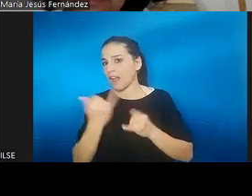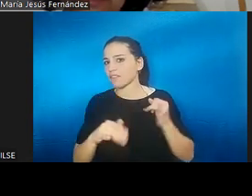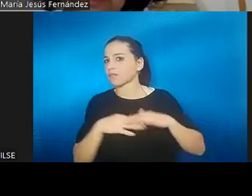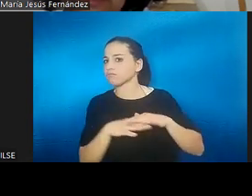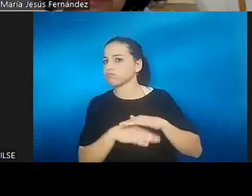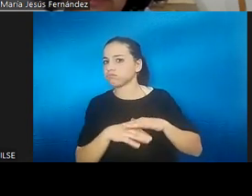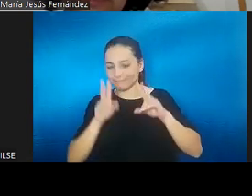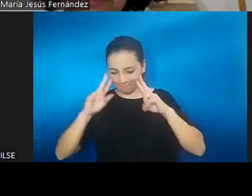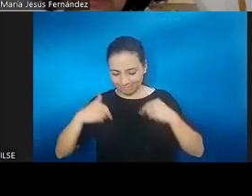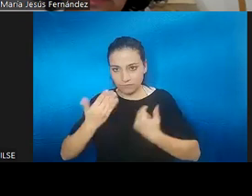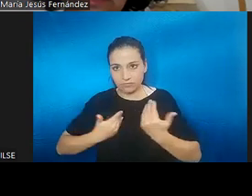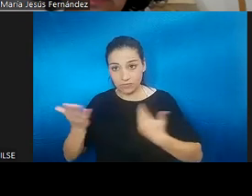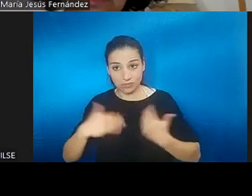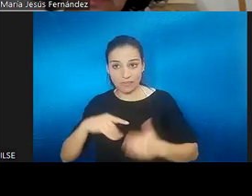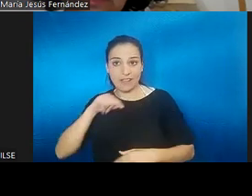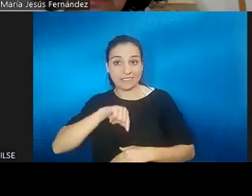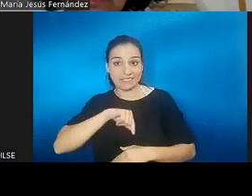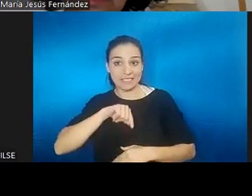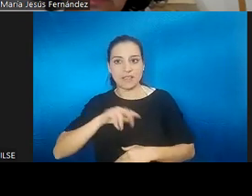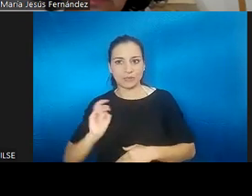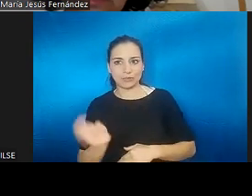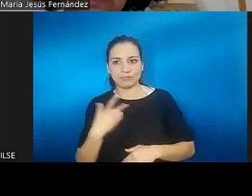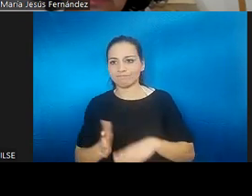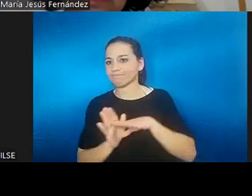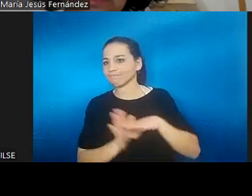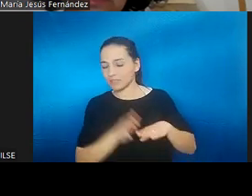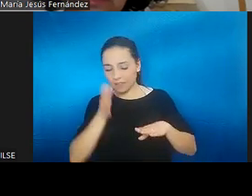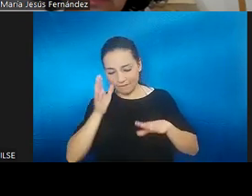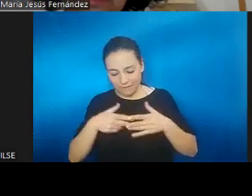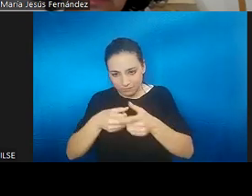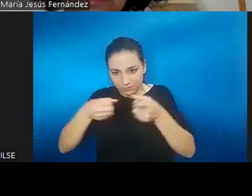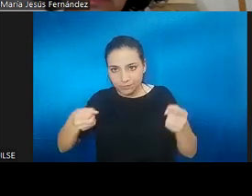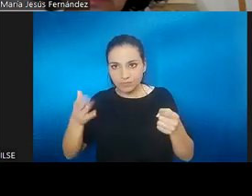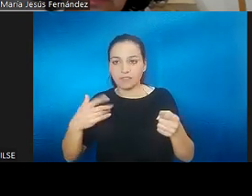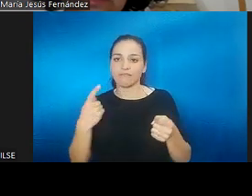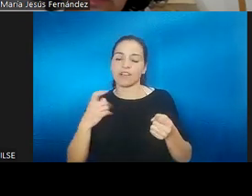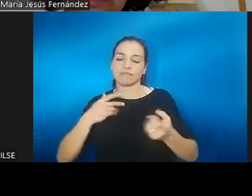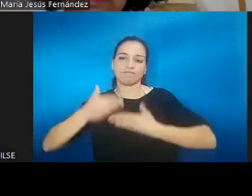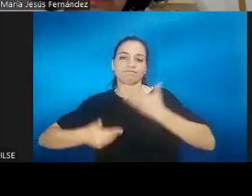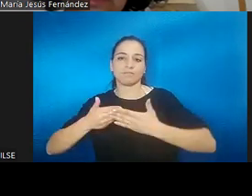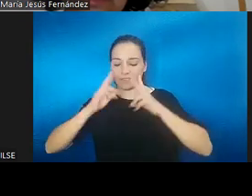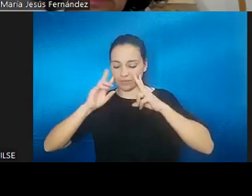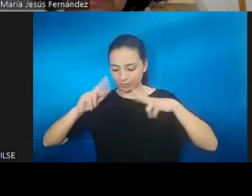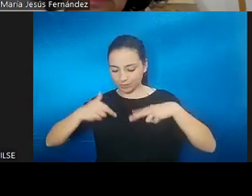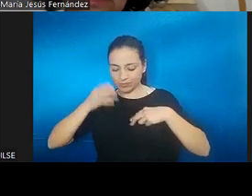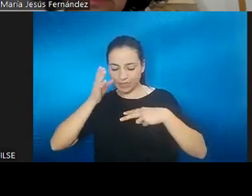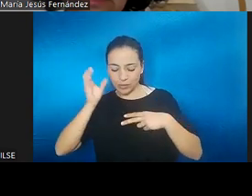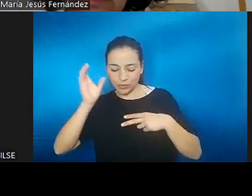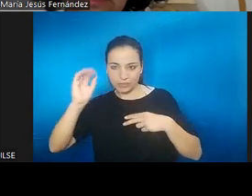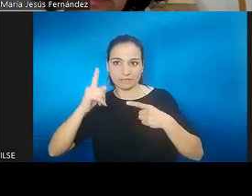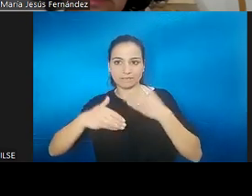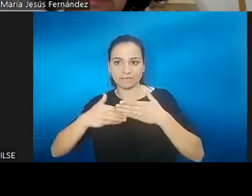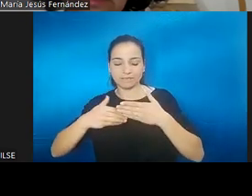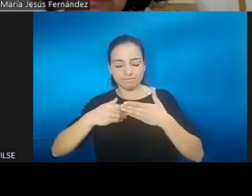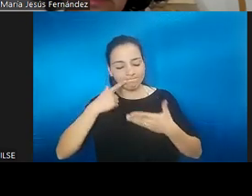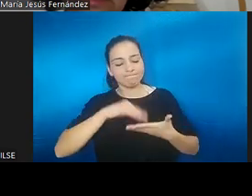así, podemos dejar esas emociones de lado y no escucharnos como primero un proceso de escucha nuestro a nosotros para luego poder también transmitirlo a los demás.